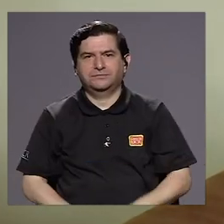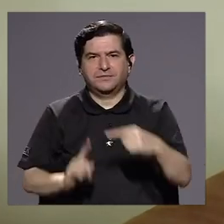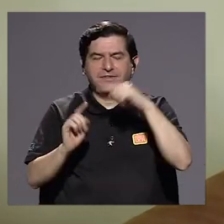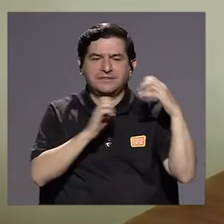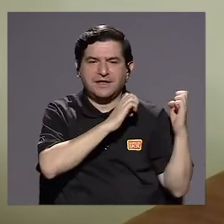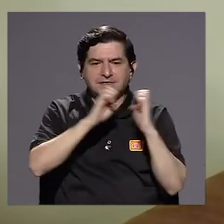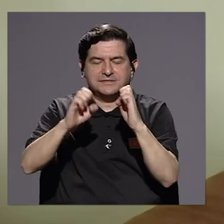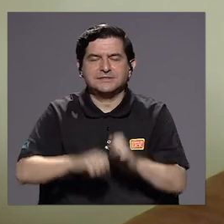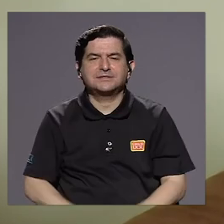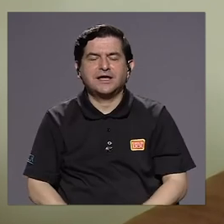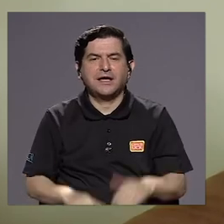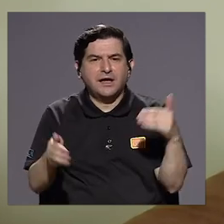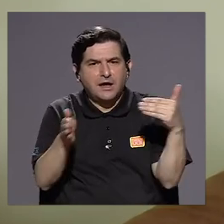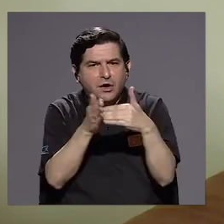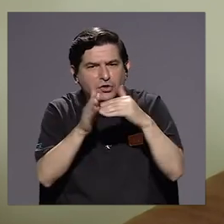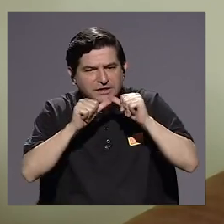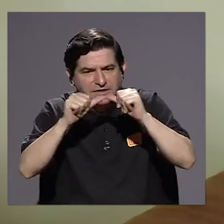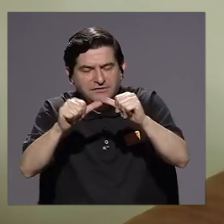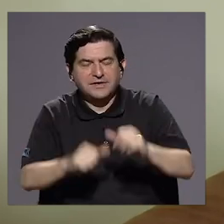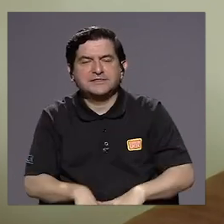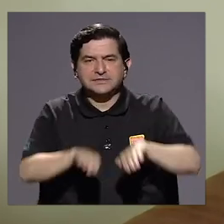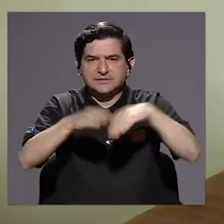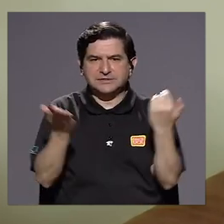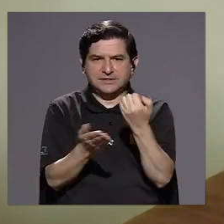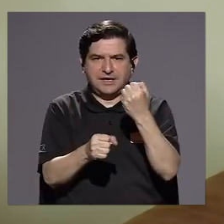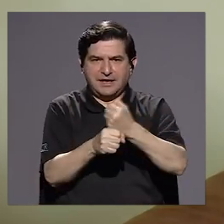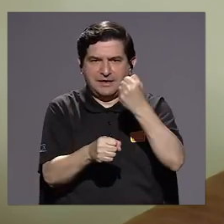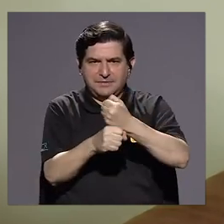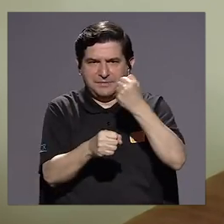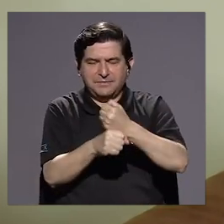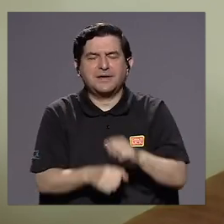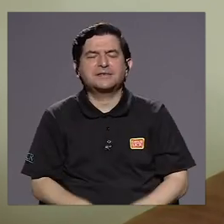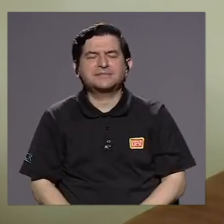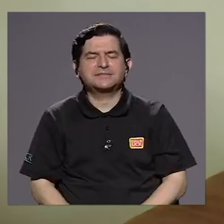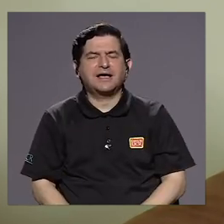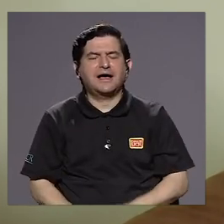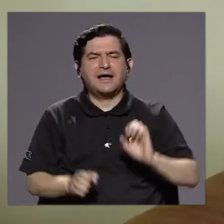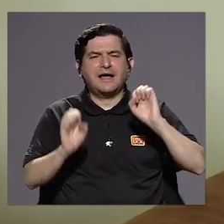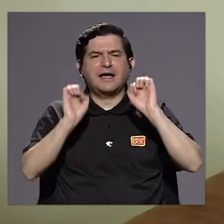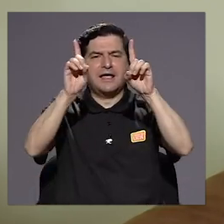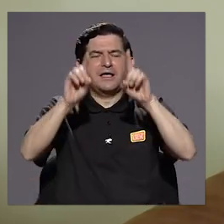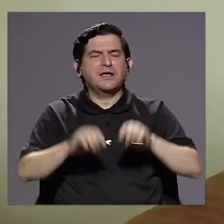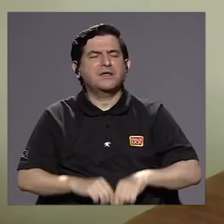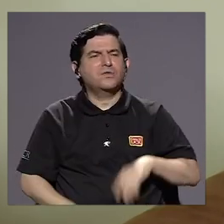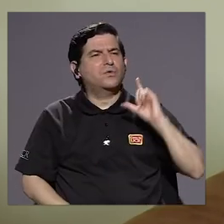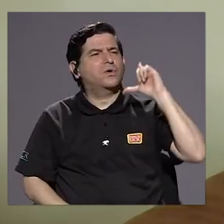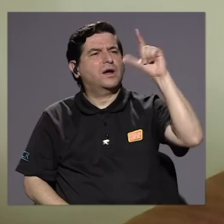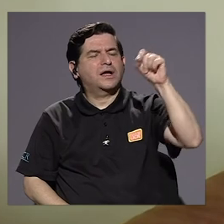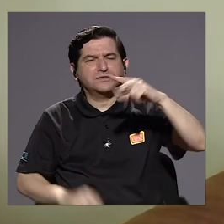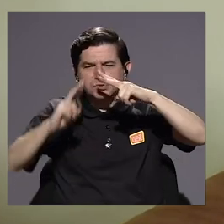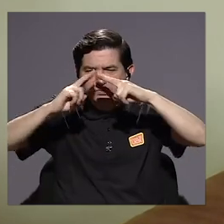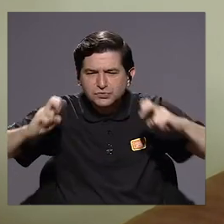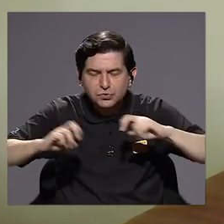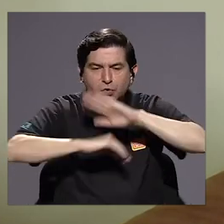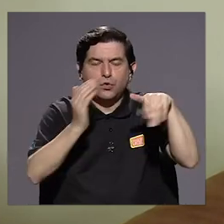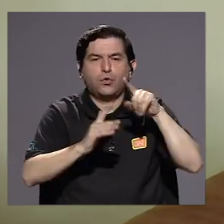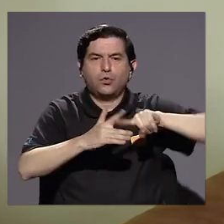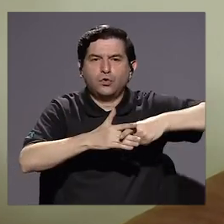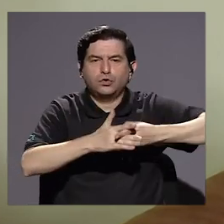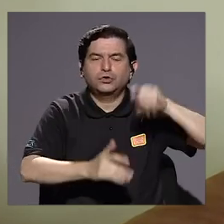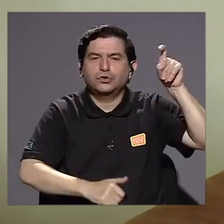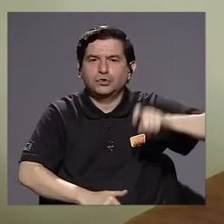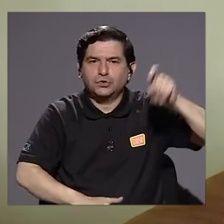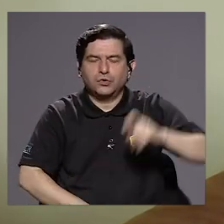estrategia de regresar, nosotros una mesa de trabajo ha sido el análisis de la educación a distancia, creando todas aquellas herramientas